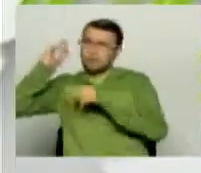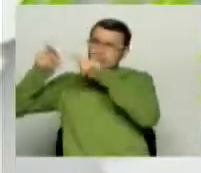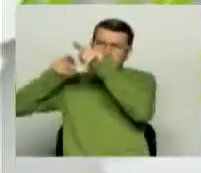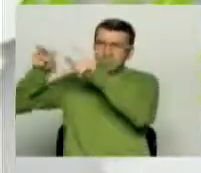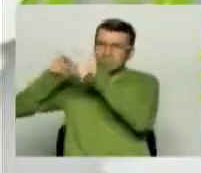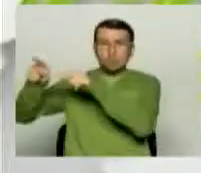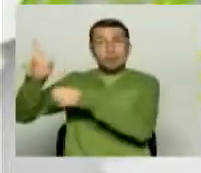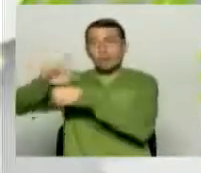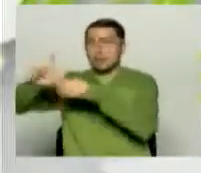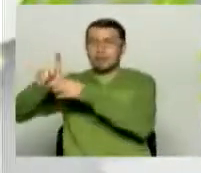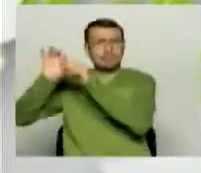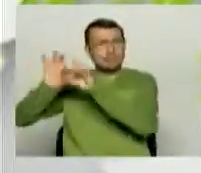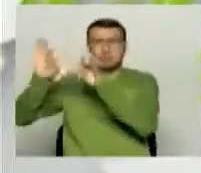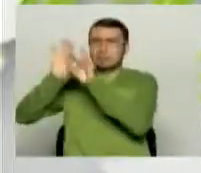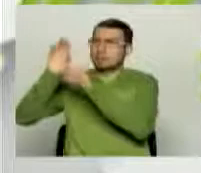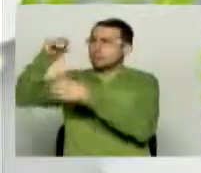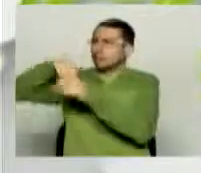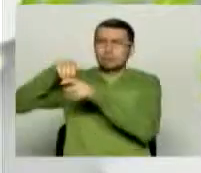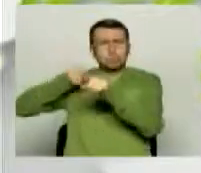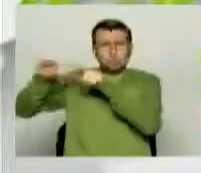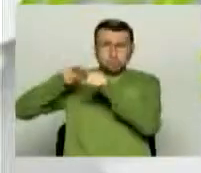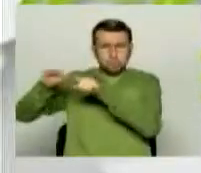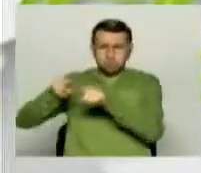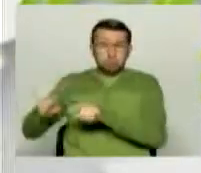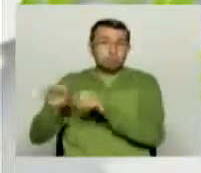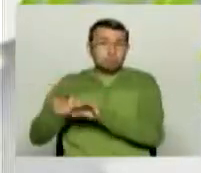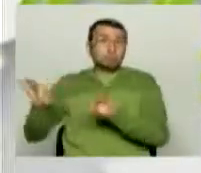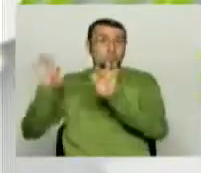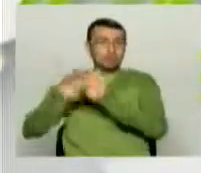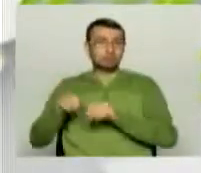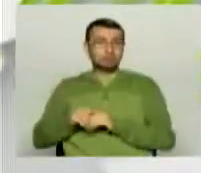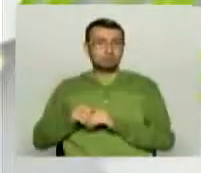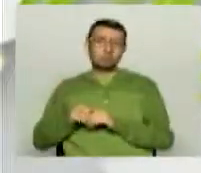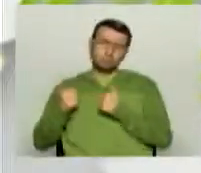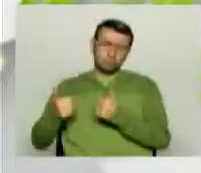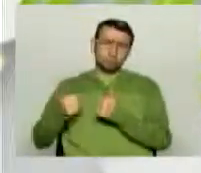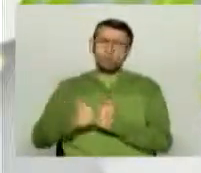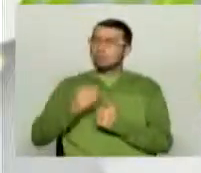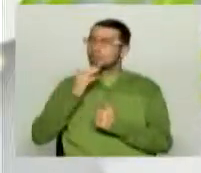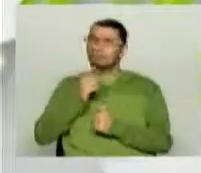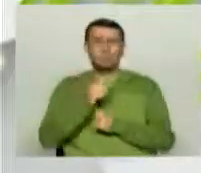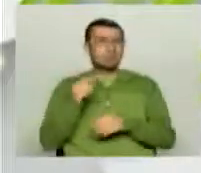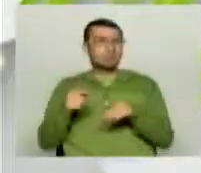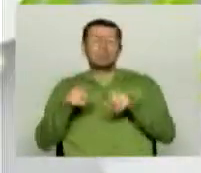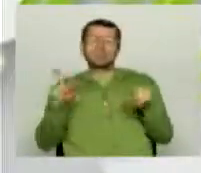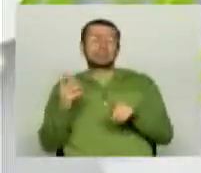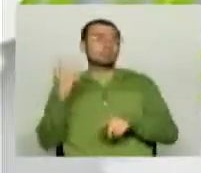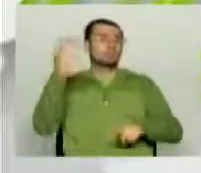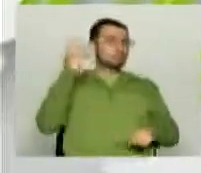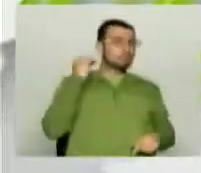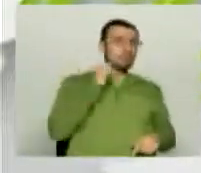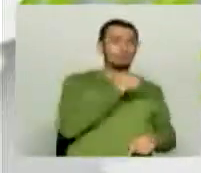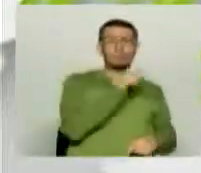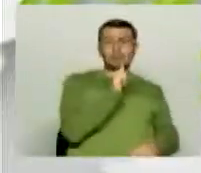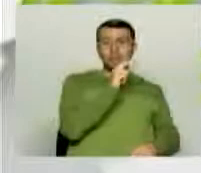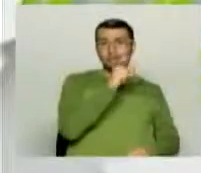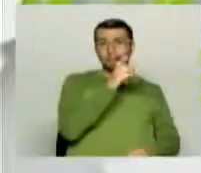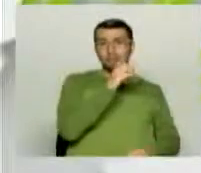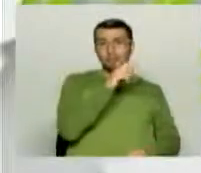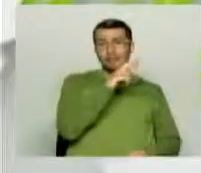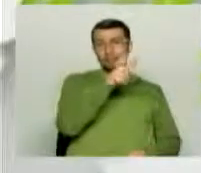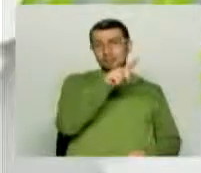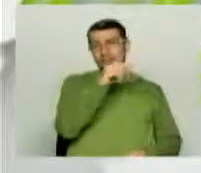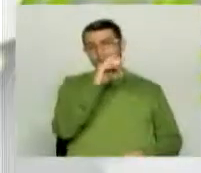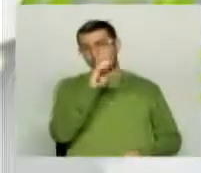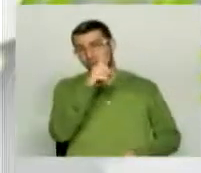ligas, con equipos muy importantes, porque una cosa es por ejemplo decir, como el paso en la época de Andrés Escobar, que para descanse, como con un